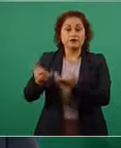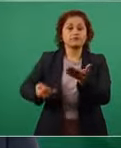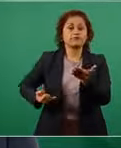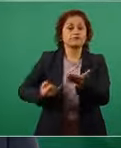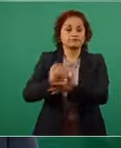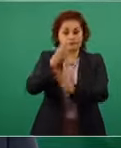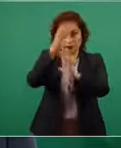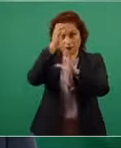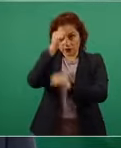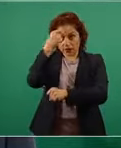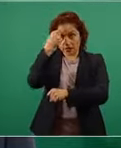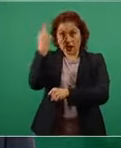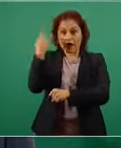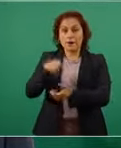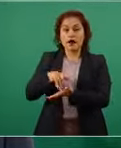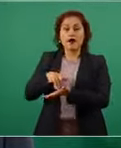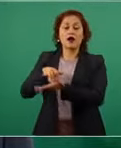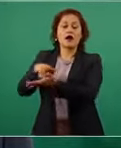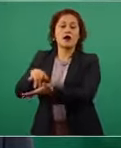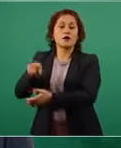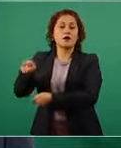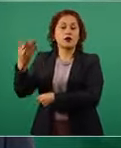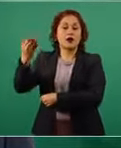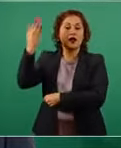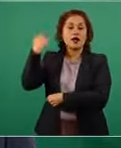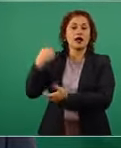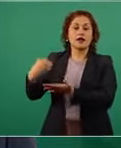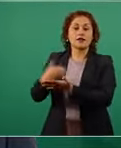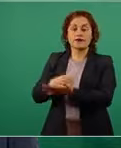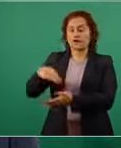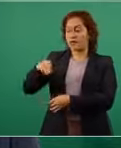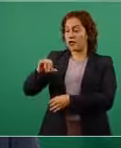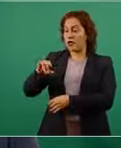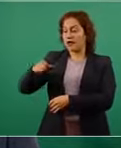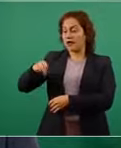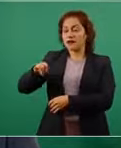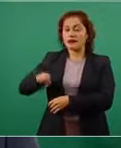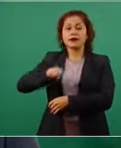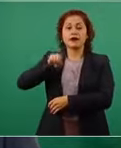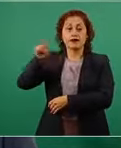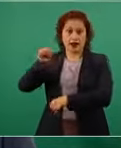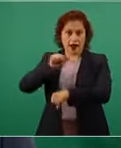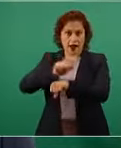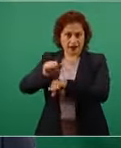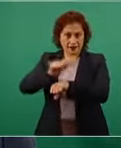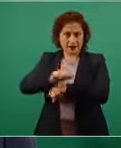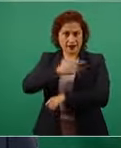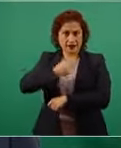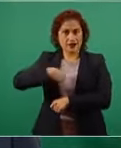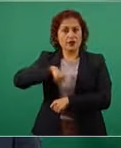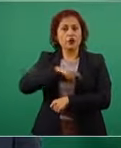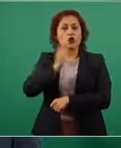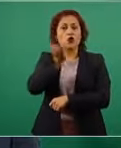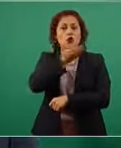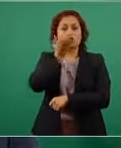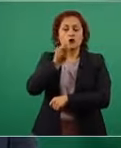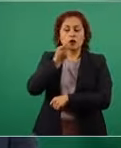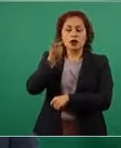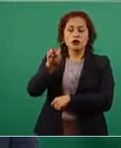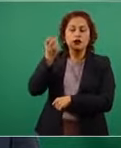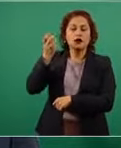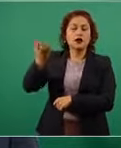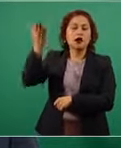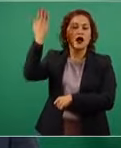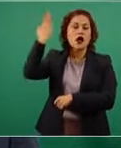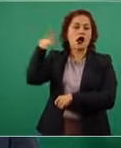de Mauricio Macri en esa elección allá en Argentina decimos fue la campaña política más